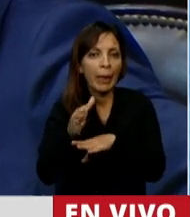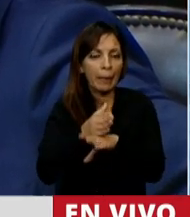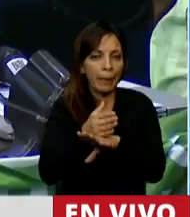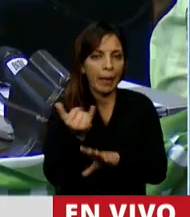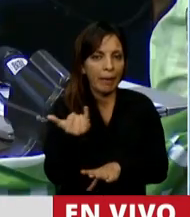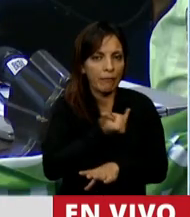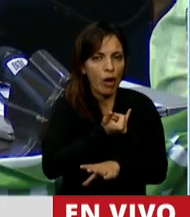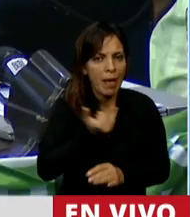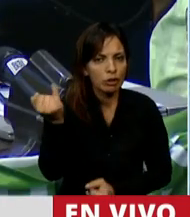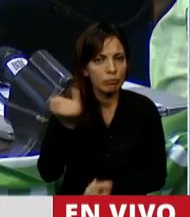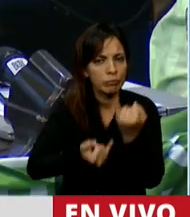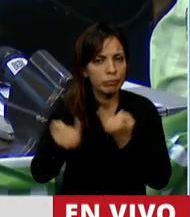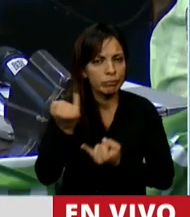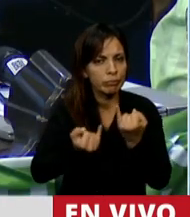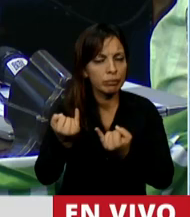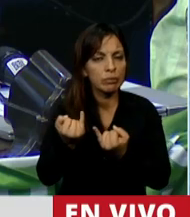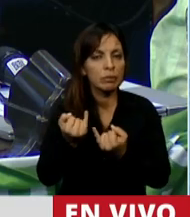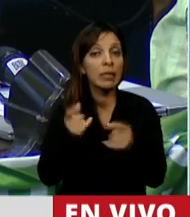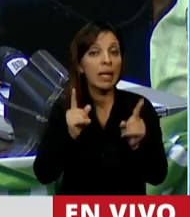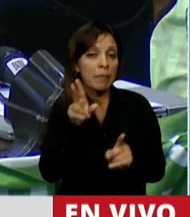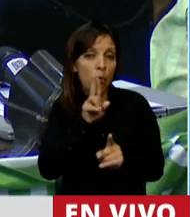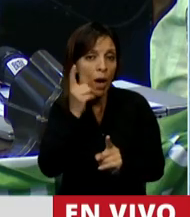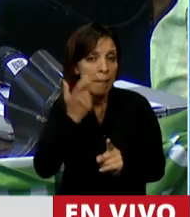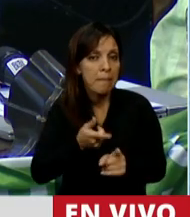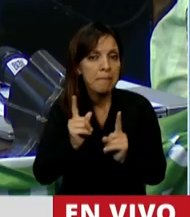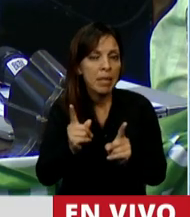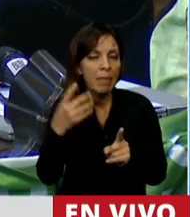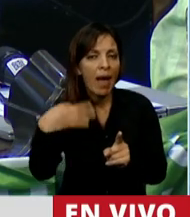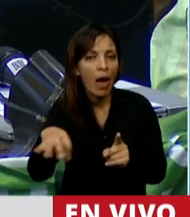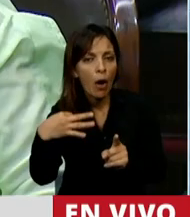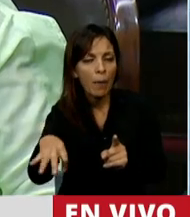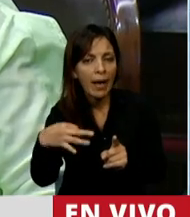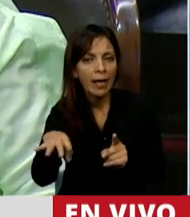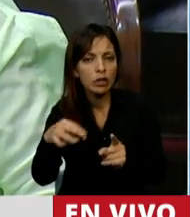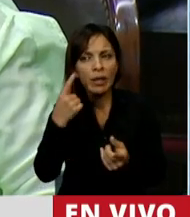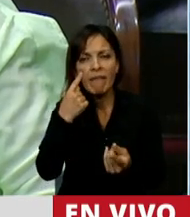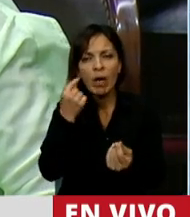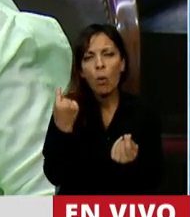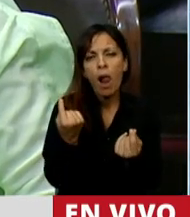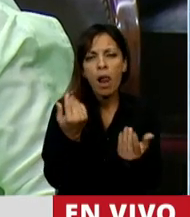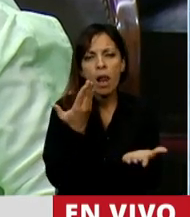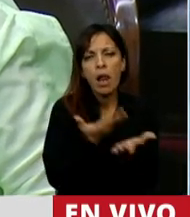también tiene la obligación de informarse sobre las alternativas